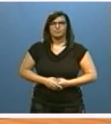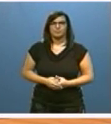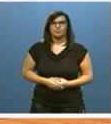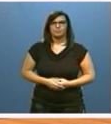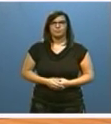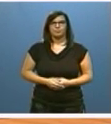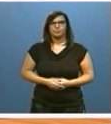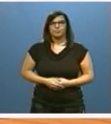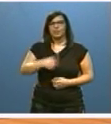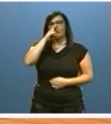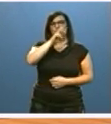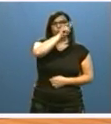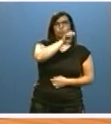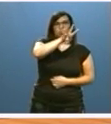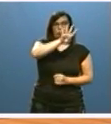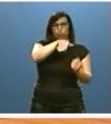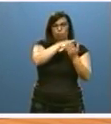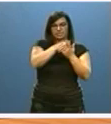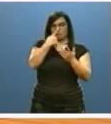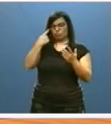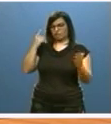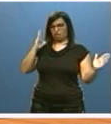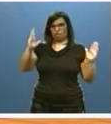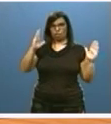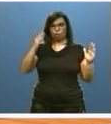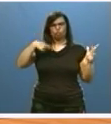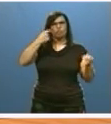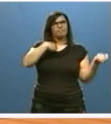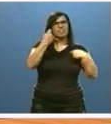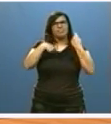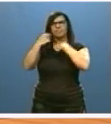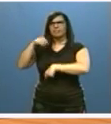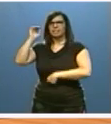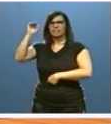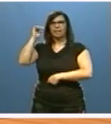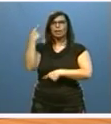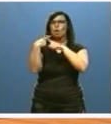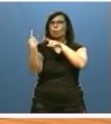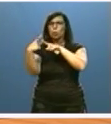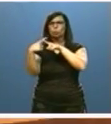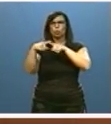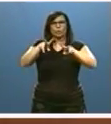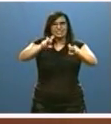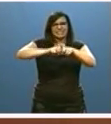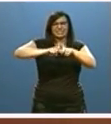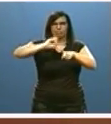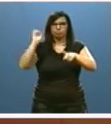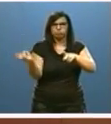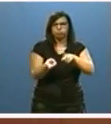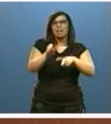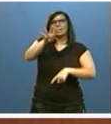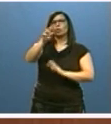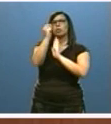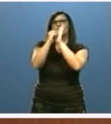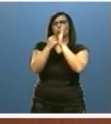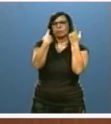Entre 2004 y 2015 nuestras exportaciones se han diversificado en los productos, con 14 puntos más de peso de los sectores